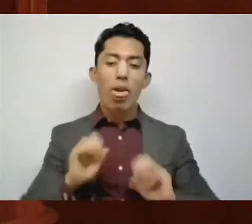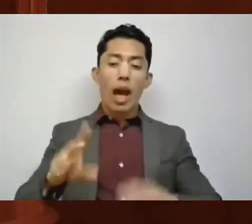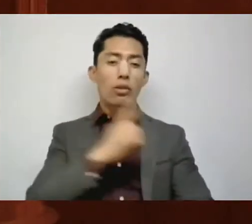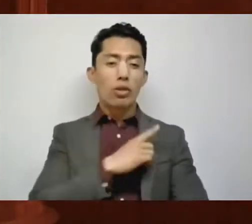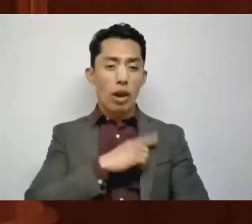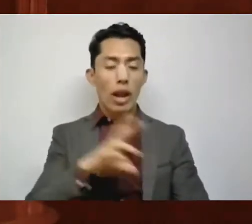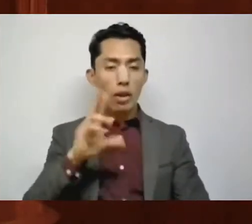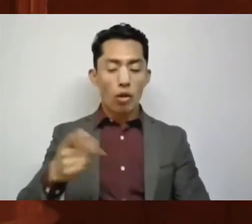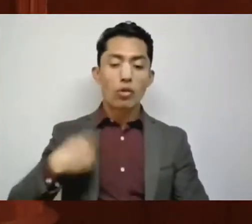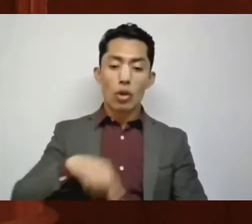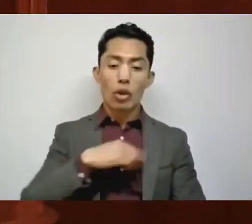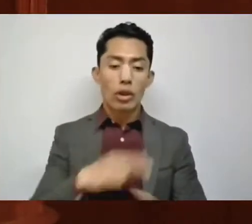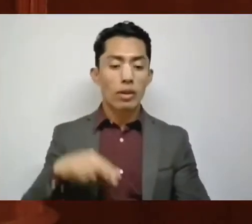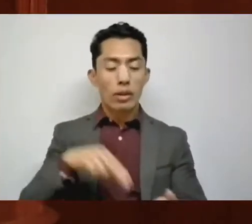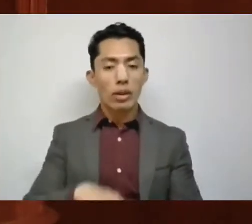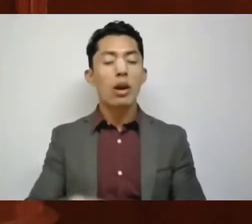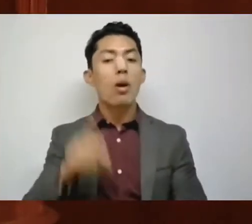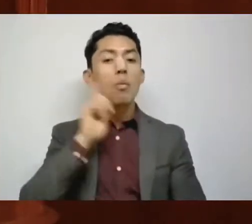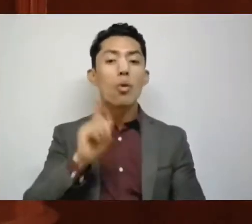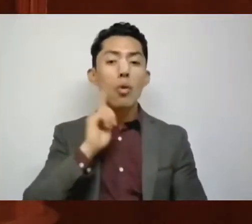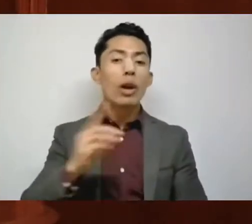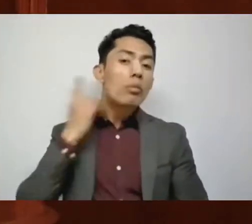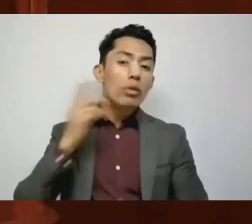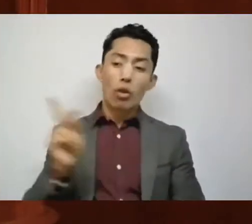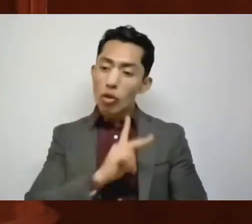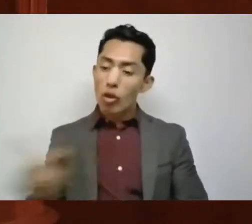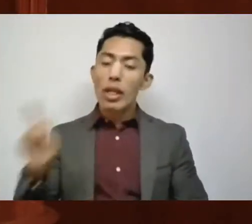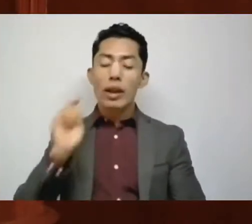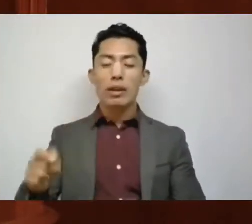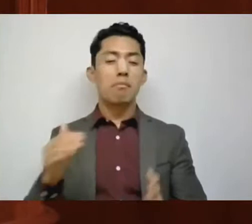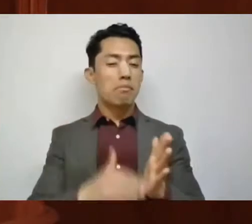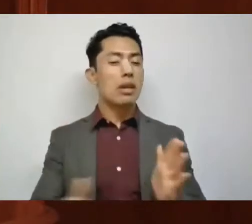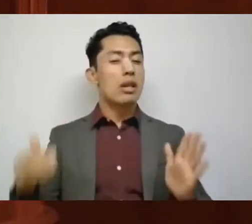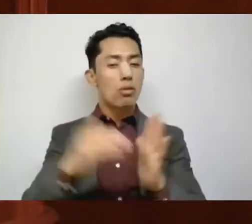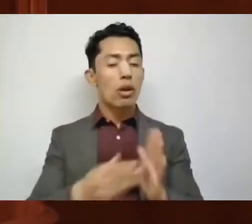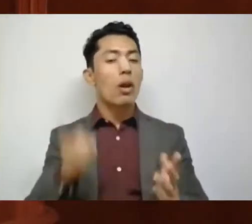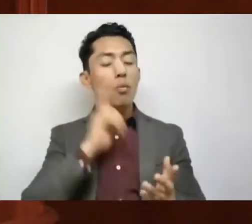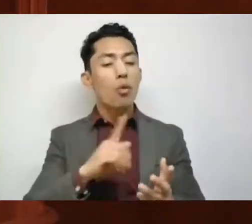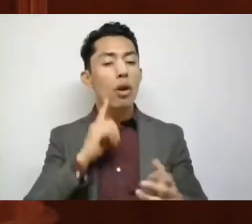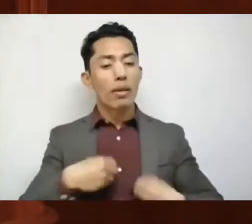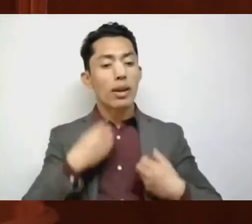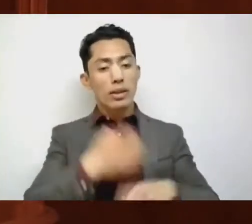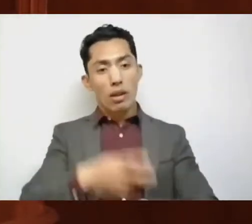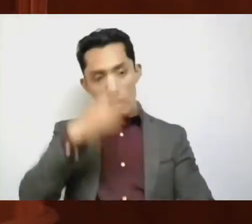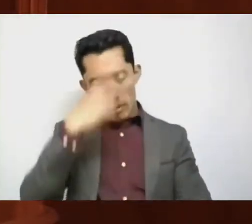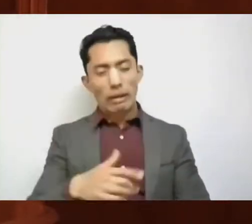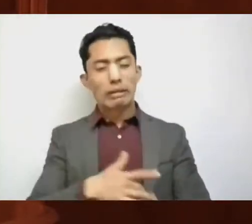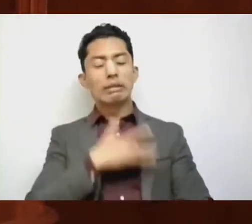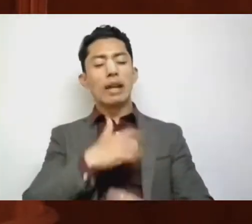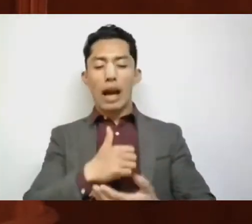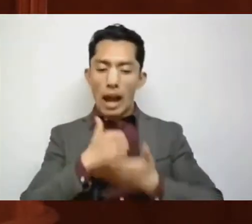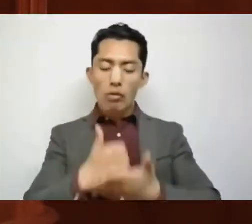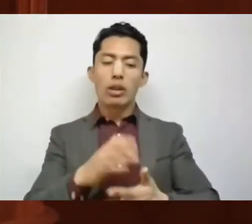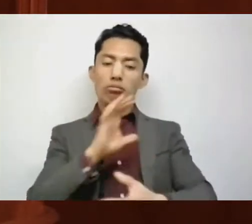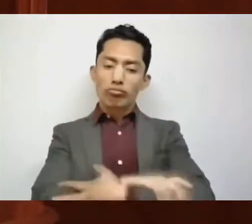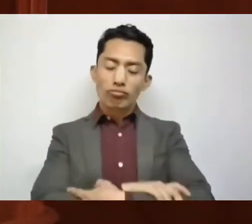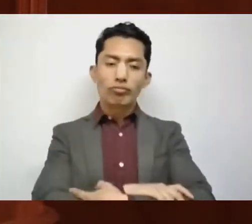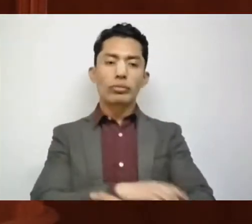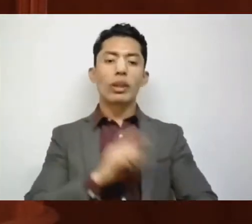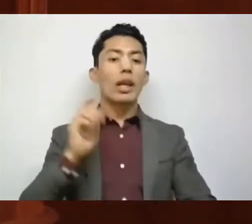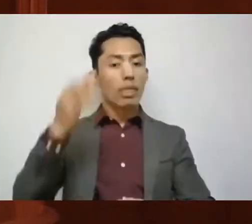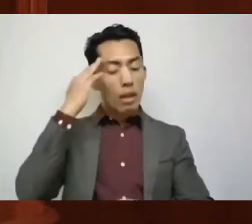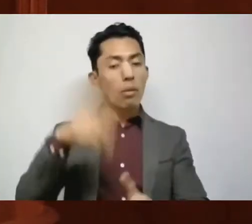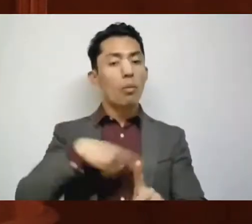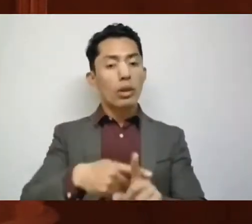aquí todas las diputadas abrazamos a las millones de mexiquenses con absoluta sororidad. Sea enhorabuena por todas las